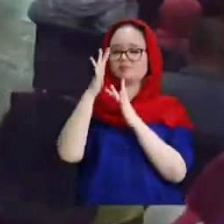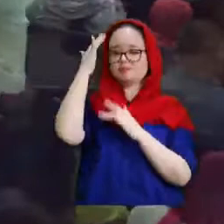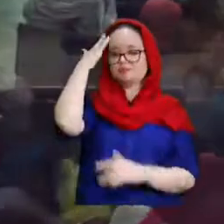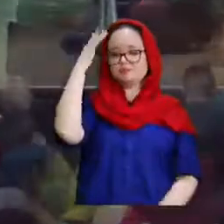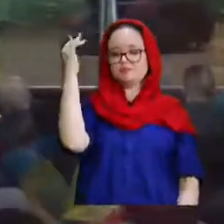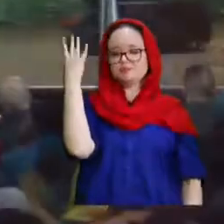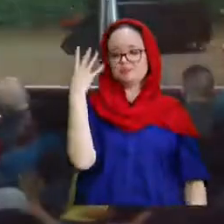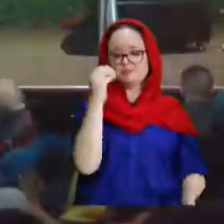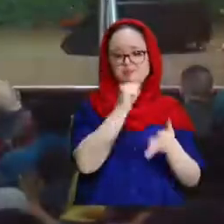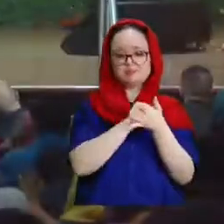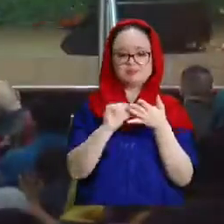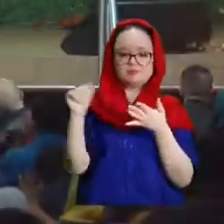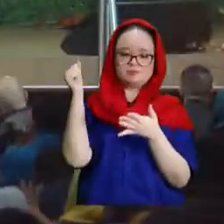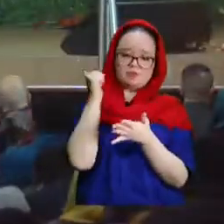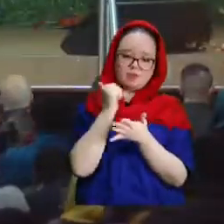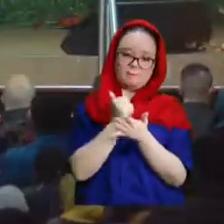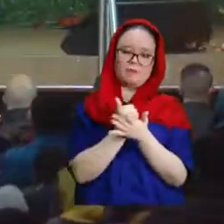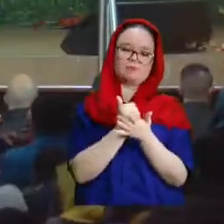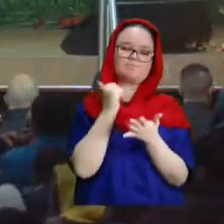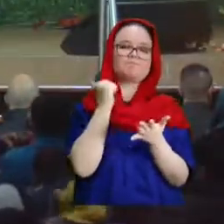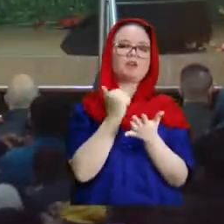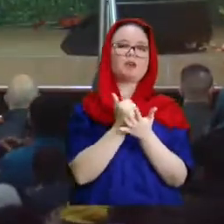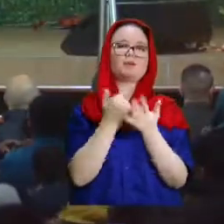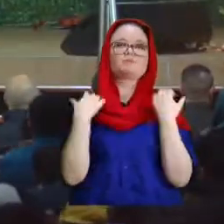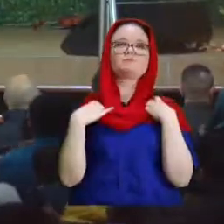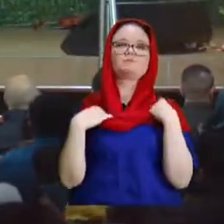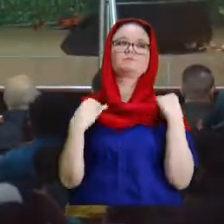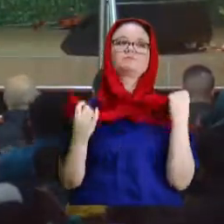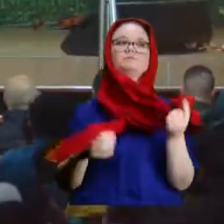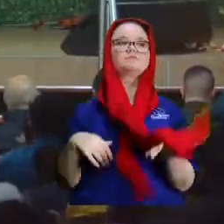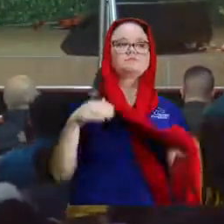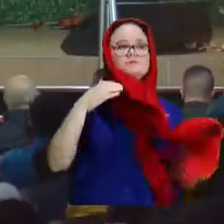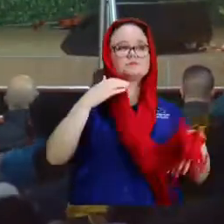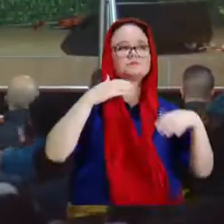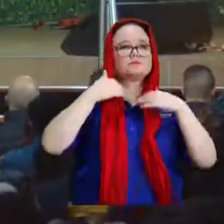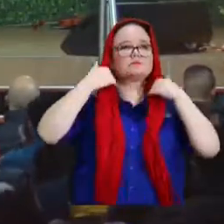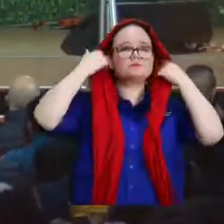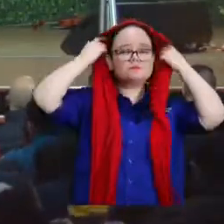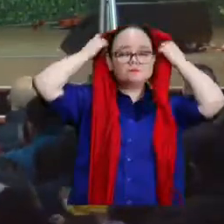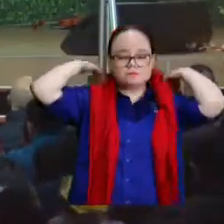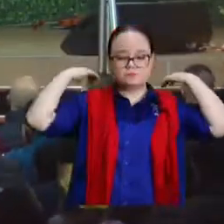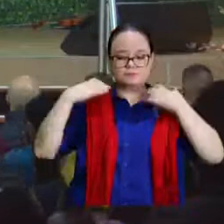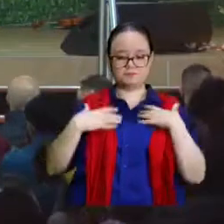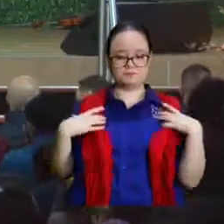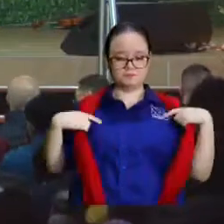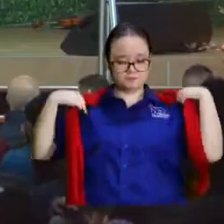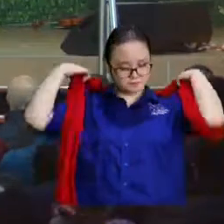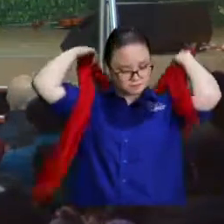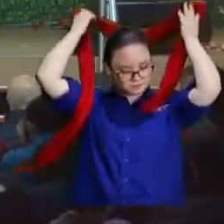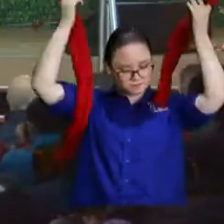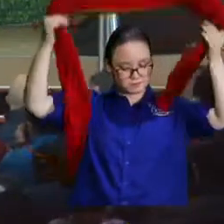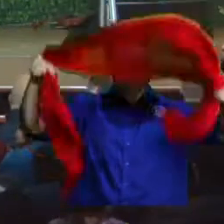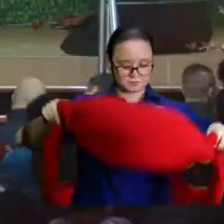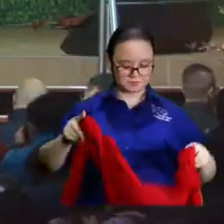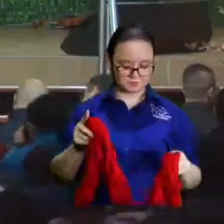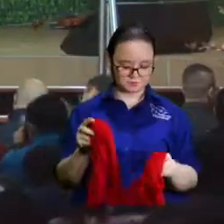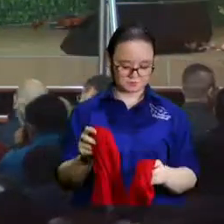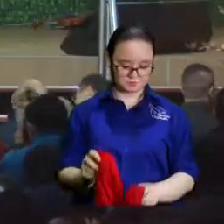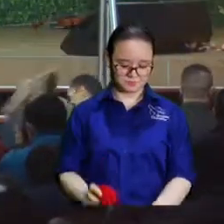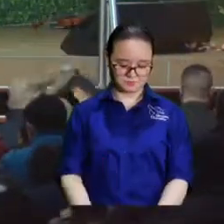Santo. Amén. Amén y amén. Y denle fuerte ese aplauso al rey. Bueno, miren,